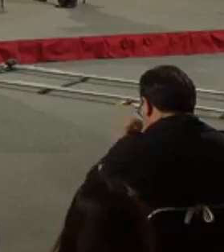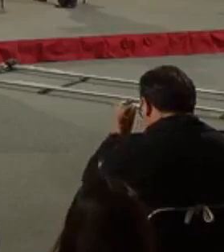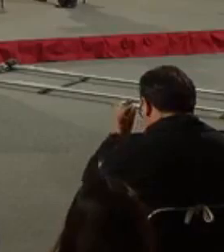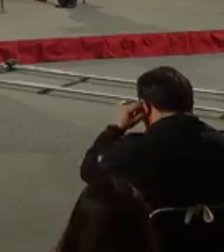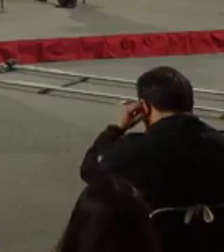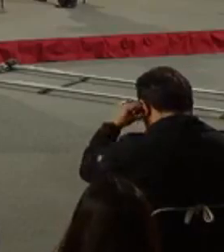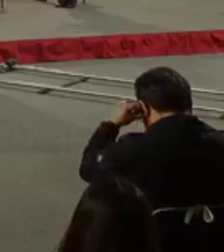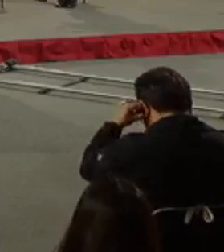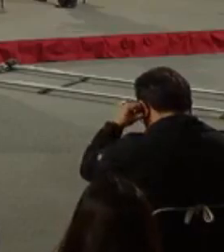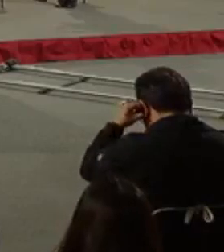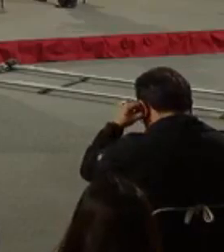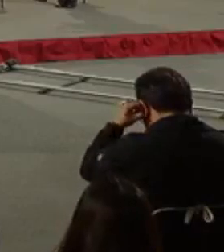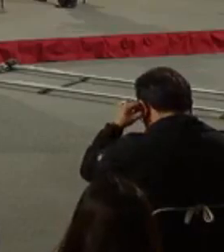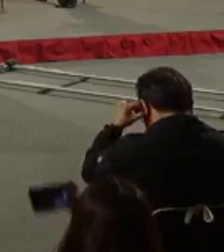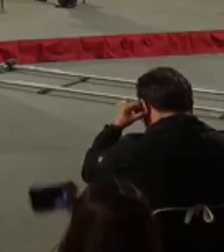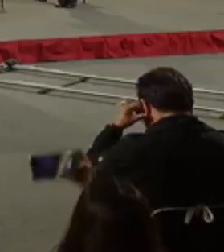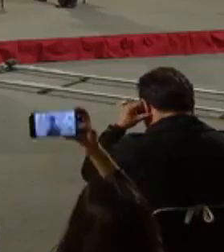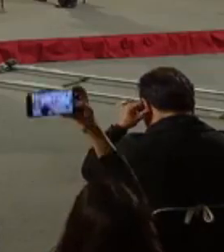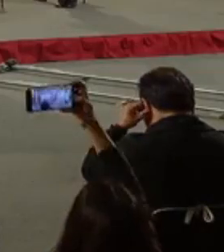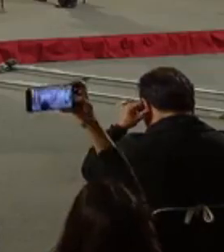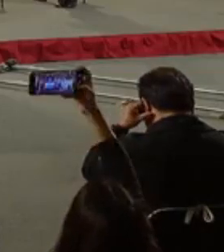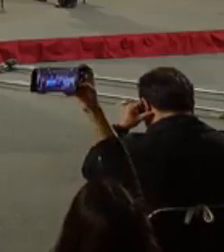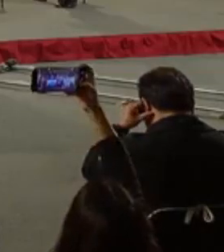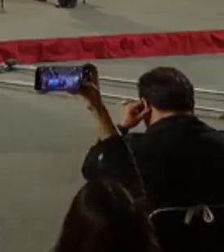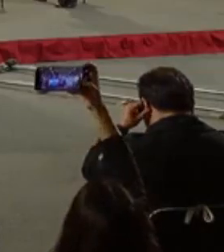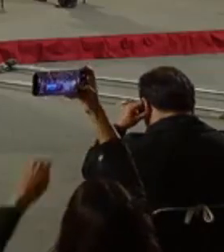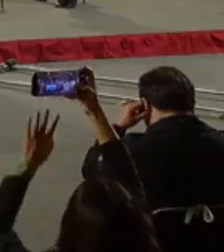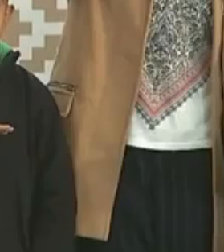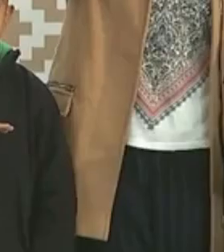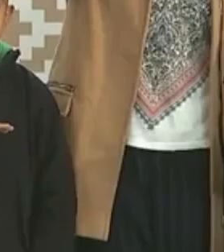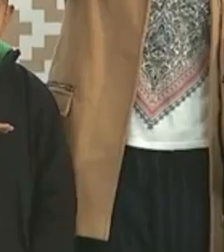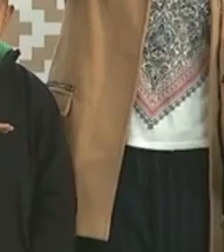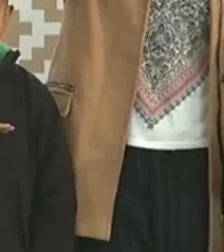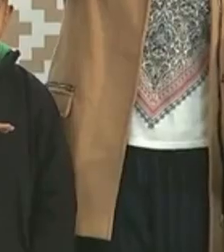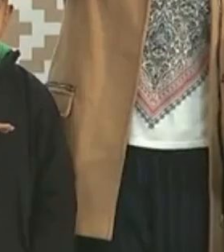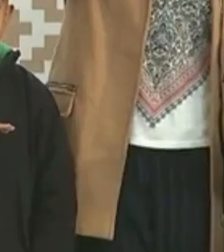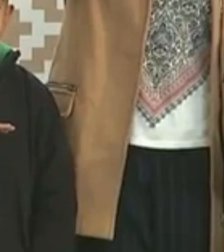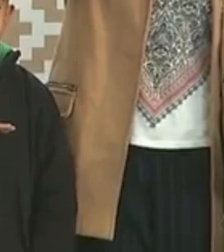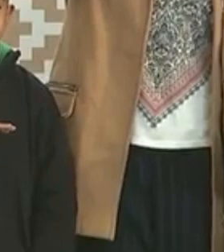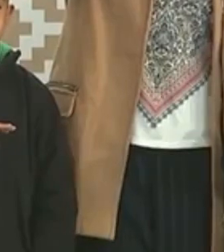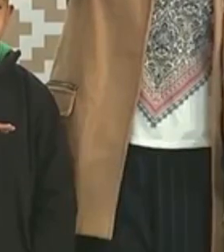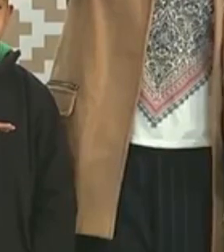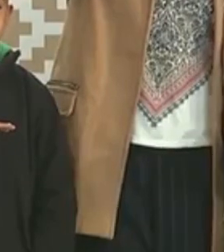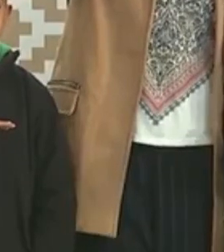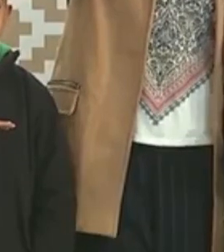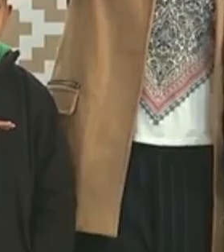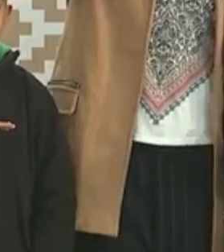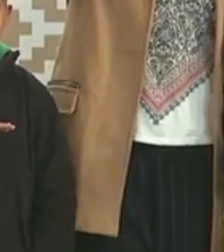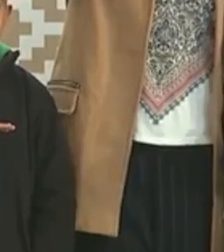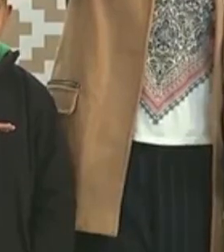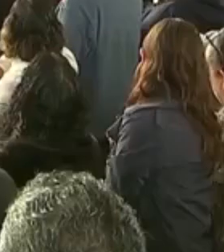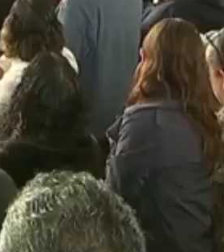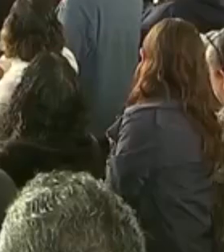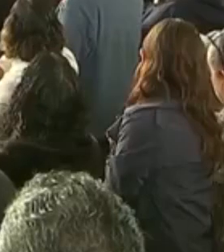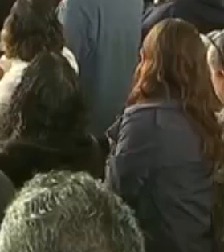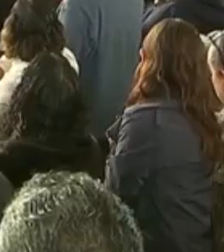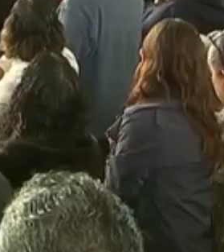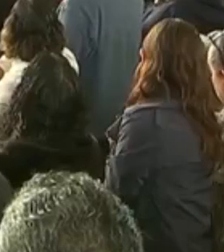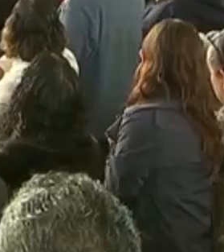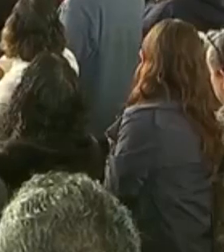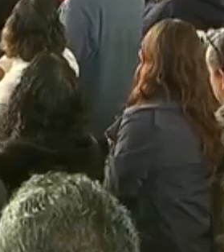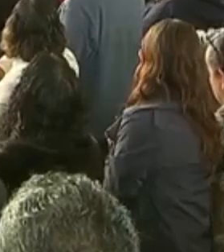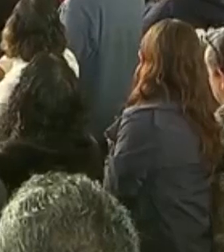Más de 24 millones de alumnos y alumnas y 1.223.387 maestras y maestros de